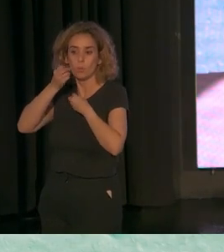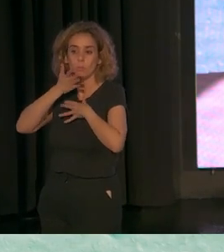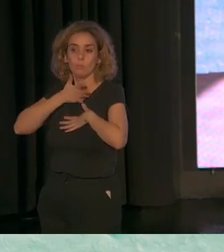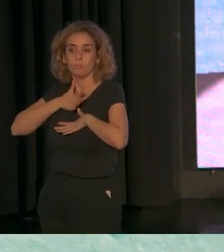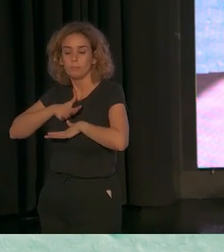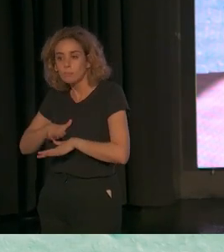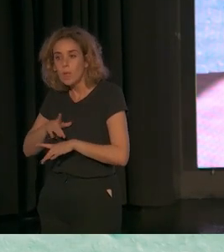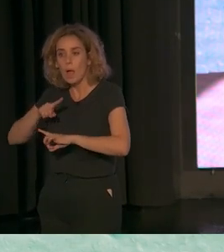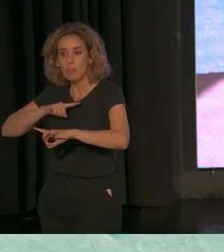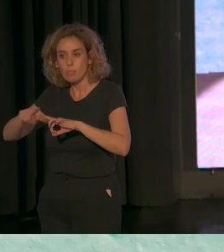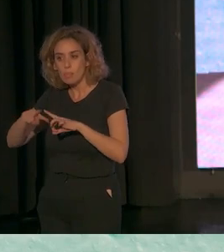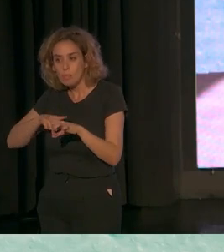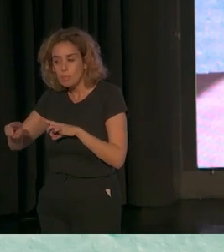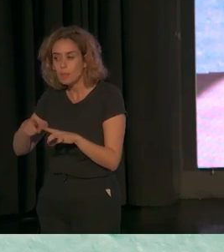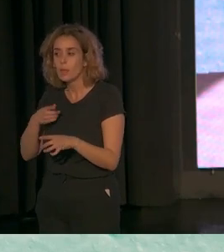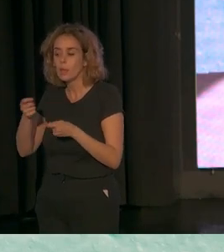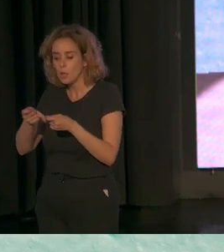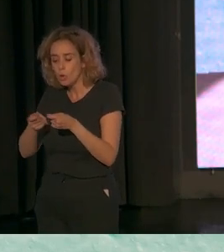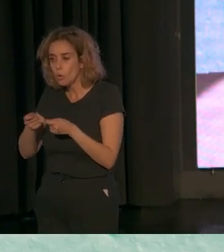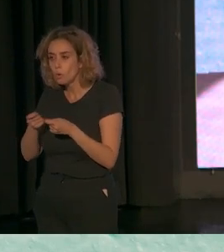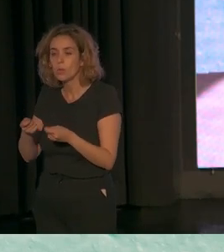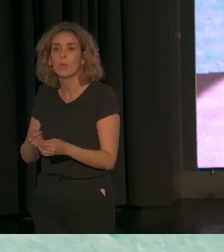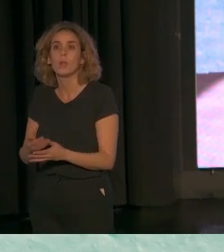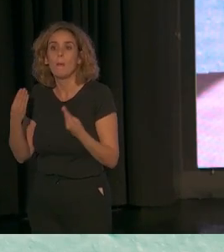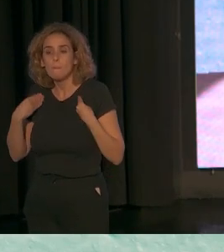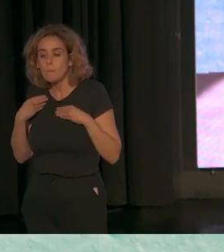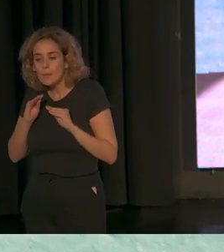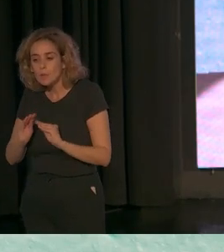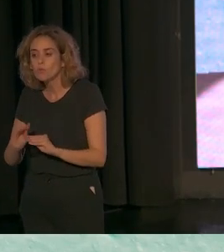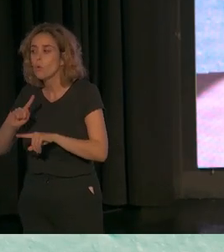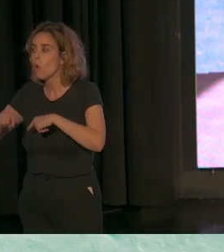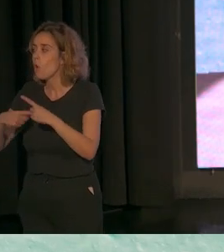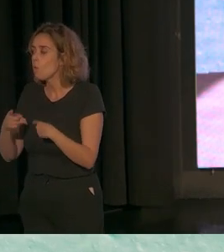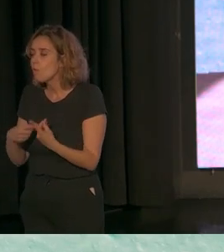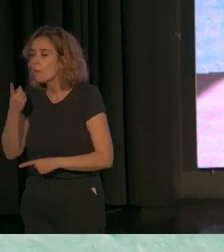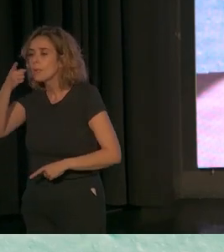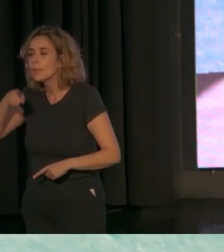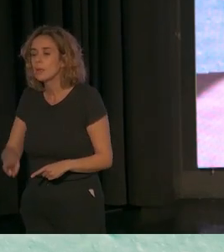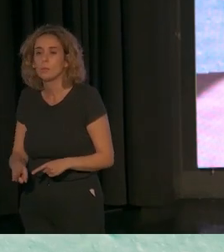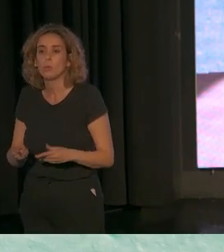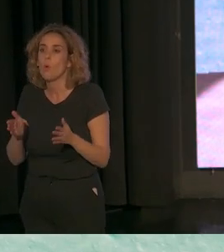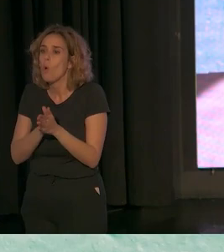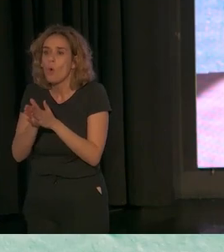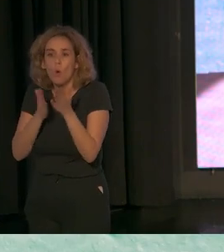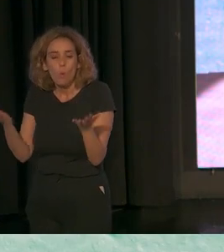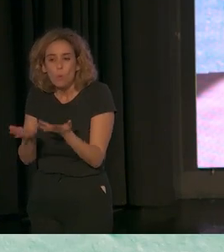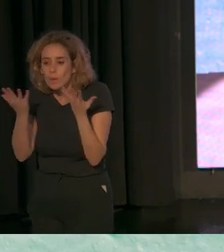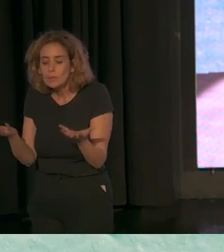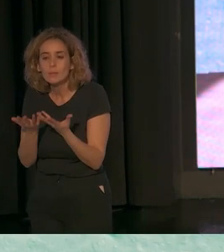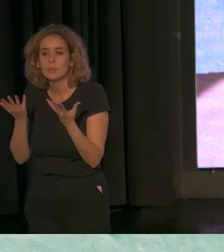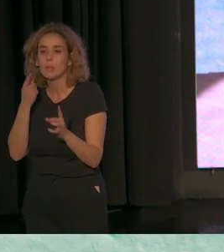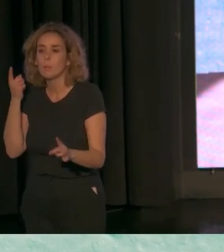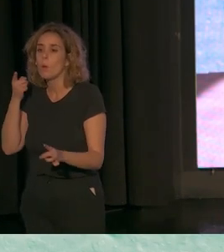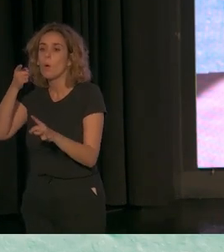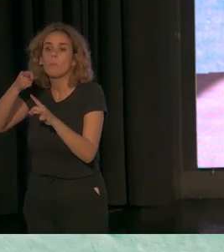han de dirigir, o debían dirigir, sus propias vidas. Y, por tanto, las familias han sido también un estímulo, un acicate para